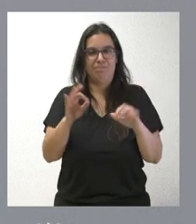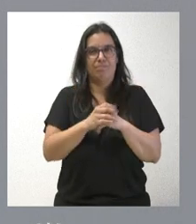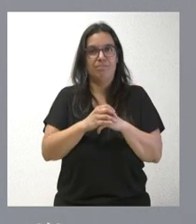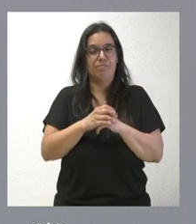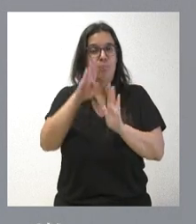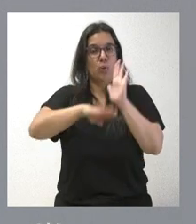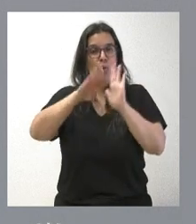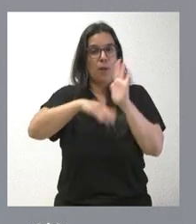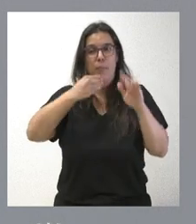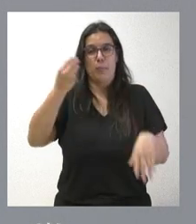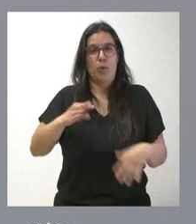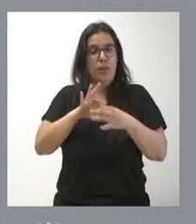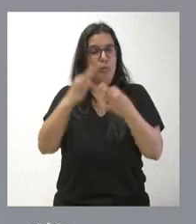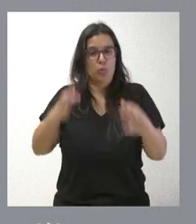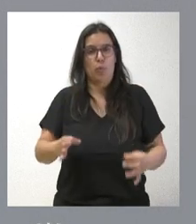programas en relación con los mismos.